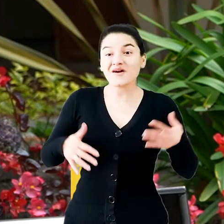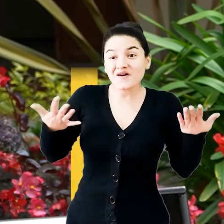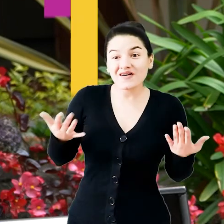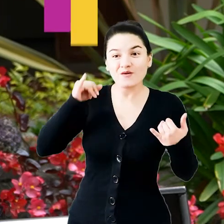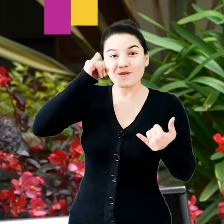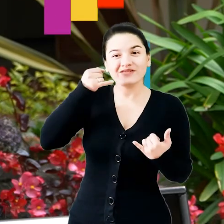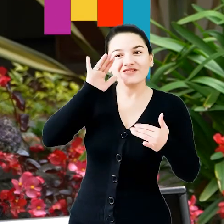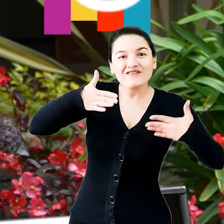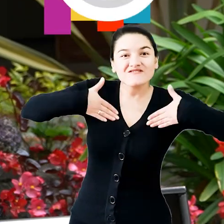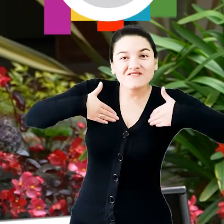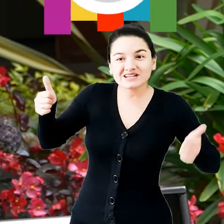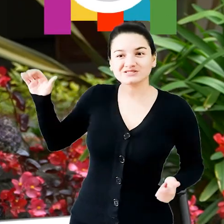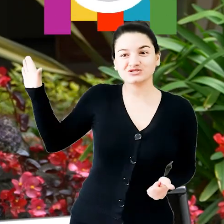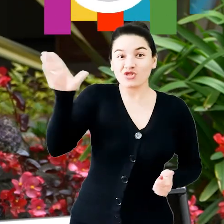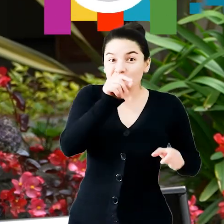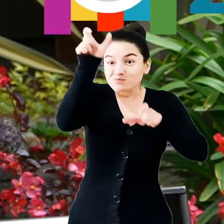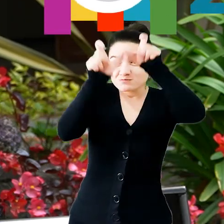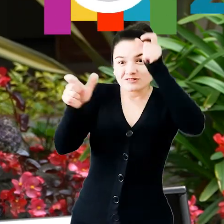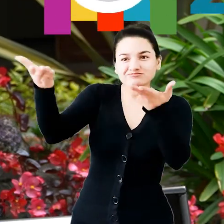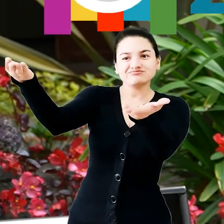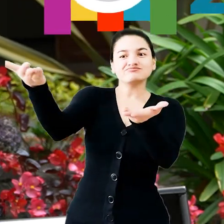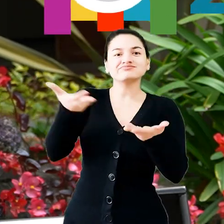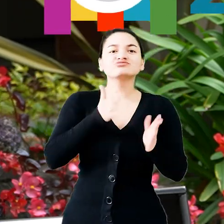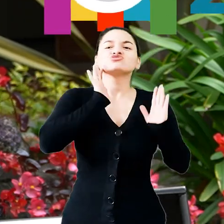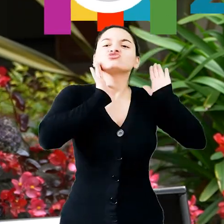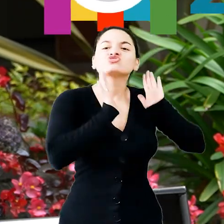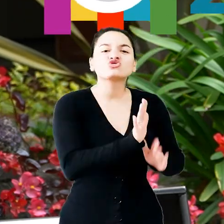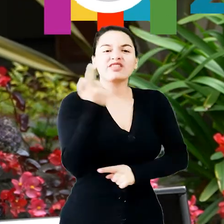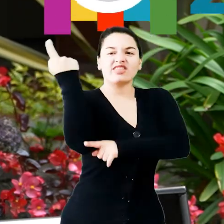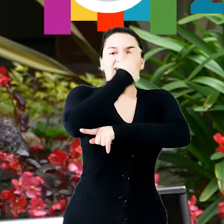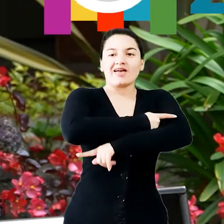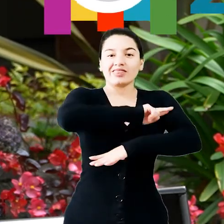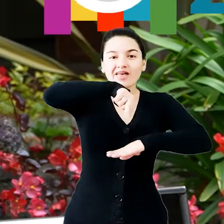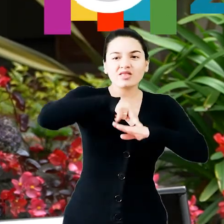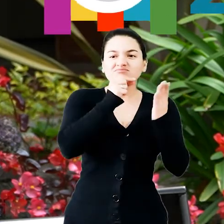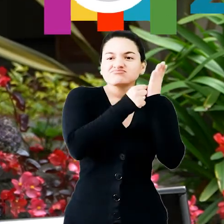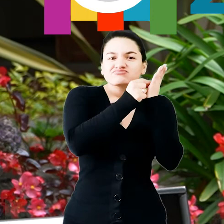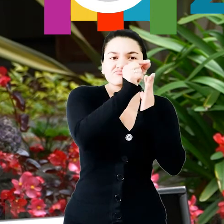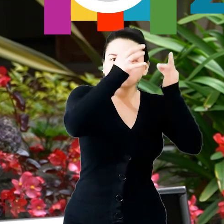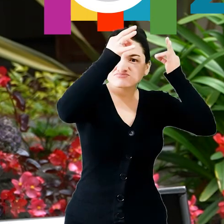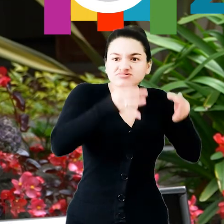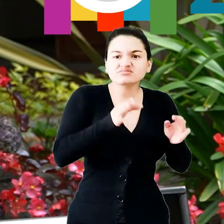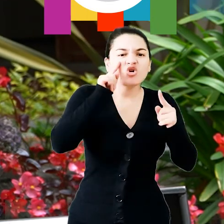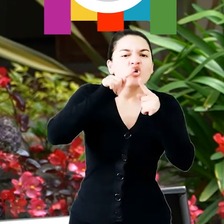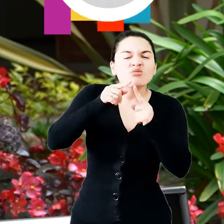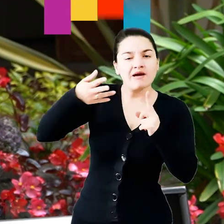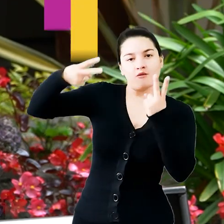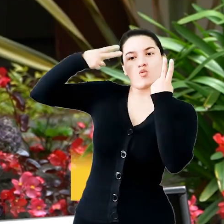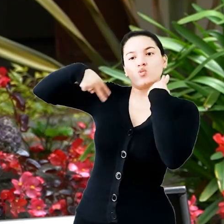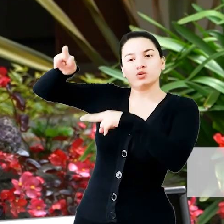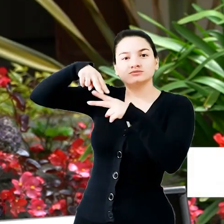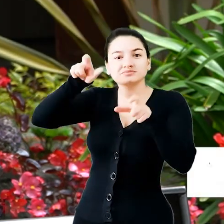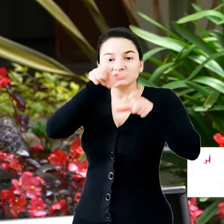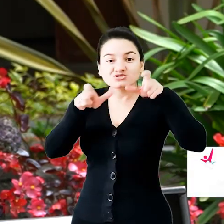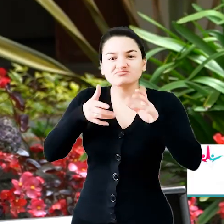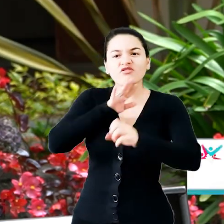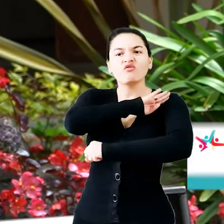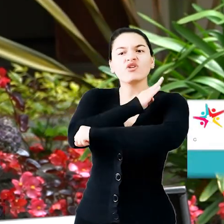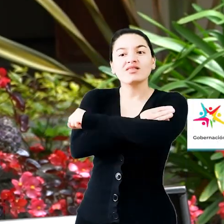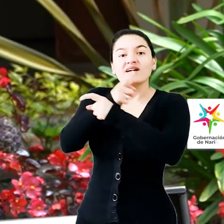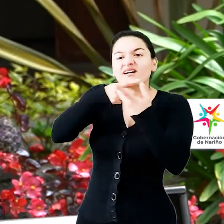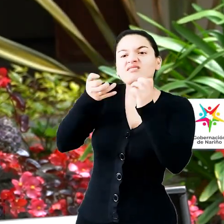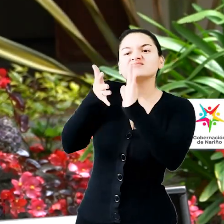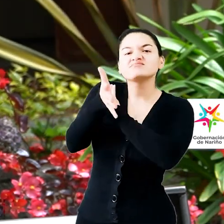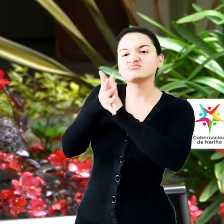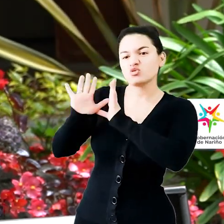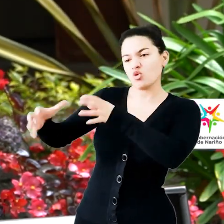Feliz jueves para todos y bienvenidos a nuestra nota del día. Nariño es potencia turística. Queremos contarles que la Dirección